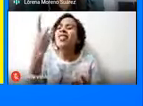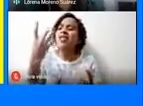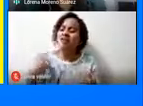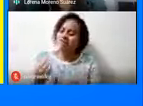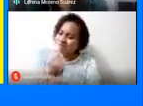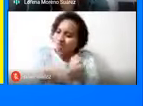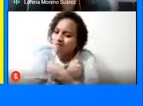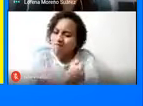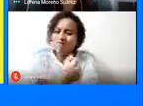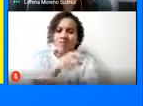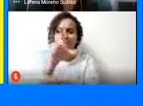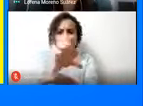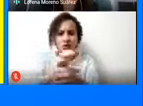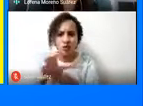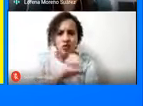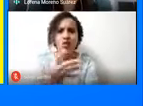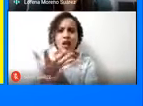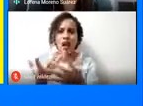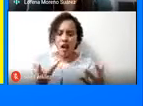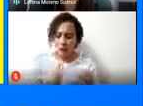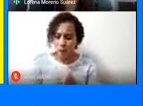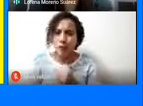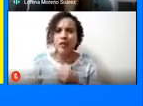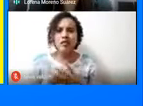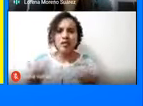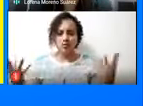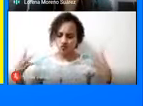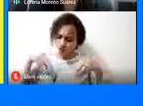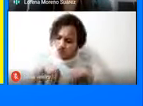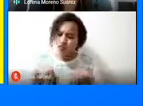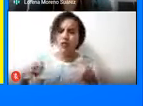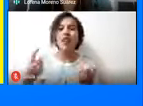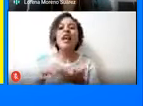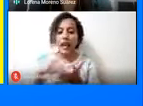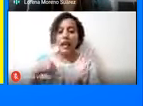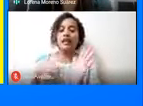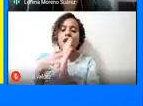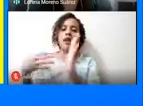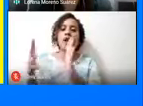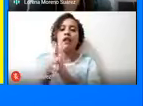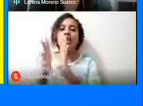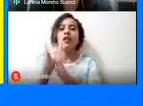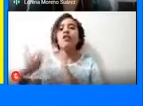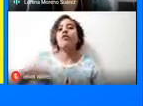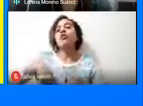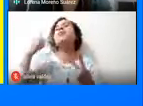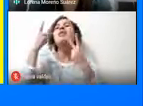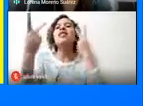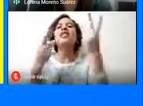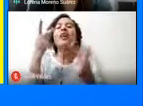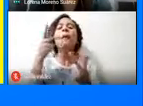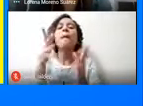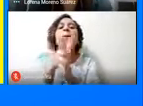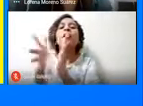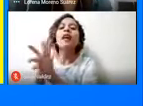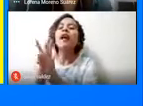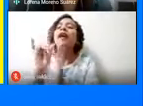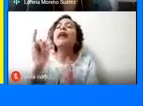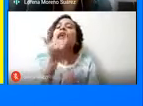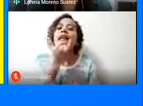un sentido de apropiación, el mensaje que vamos a transmitir a nuestros visitantes va a ser un mensaje errado.